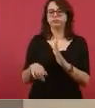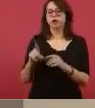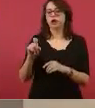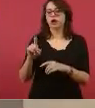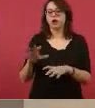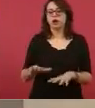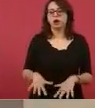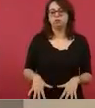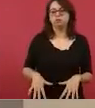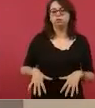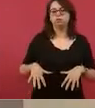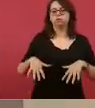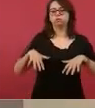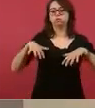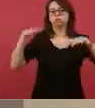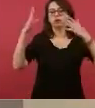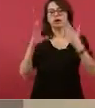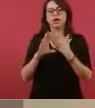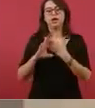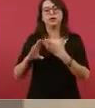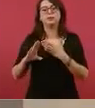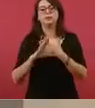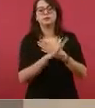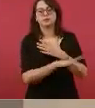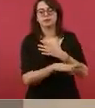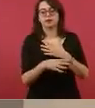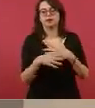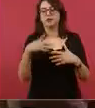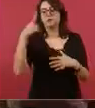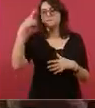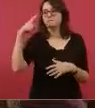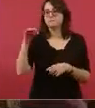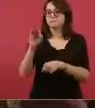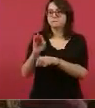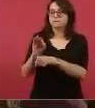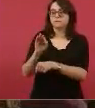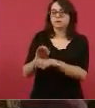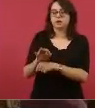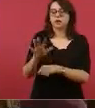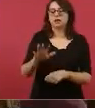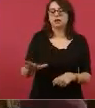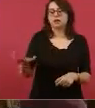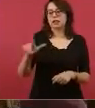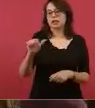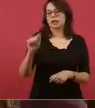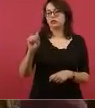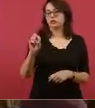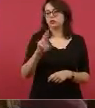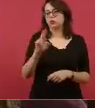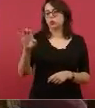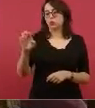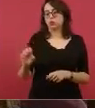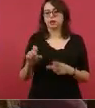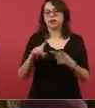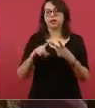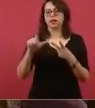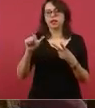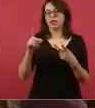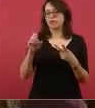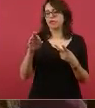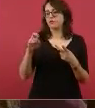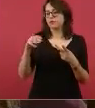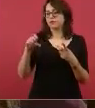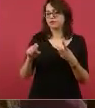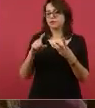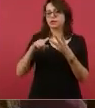comunidades de Paso Largo, en Martínez de la Torre, así como la reforma, constancia, la defensa y troncones en el municipio de Mizantla,